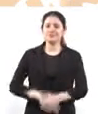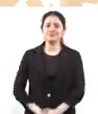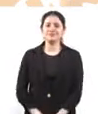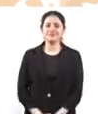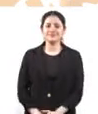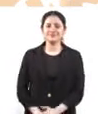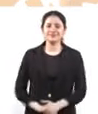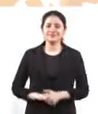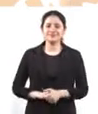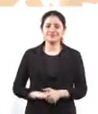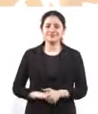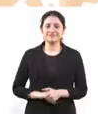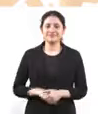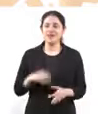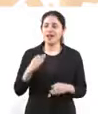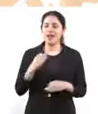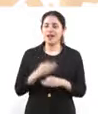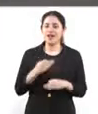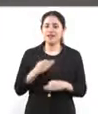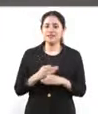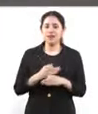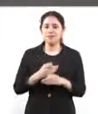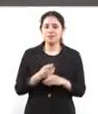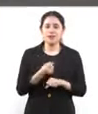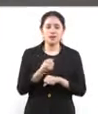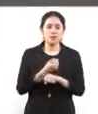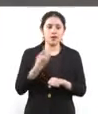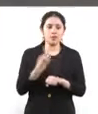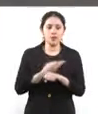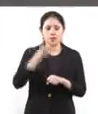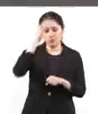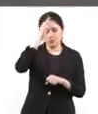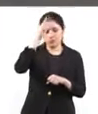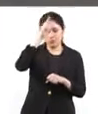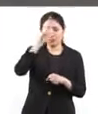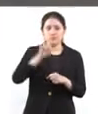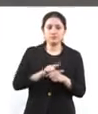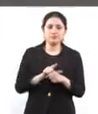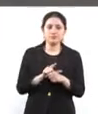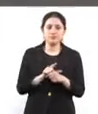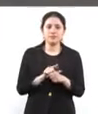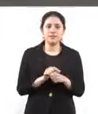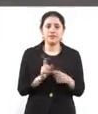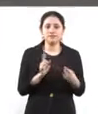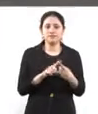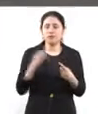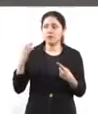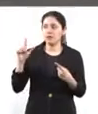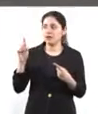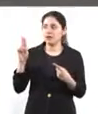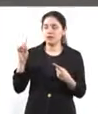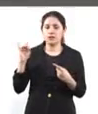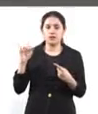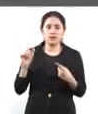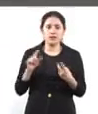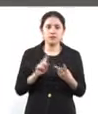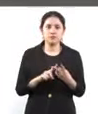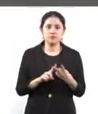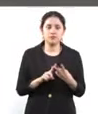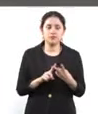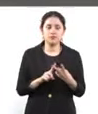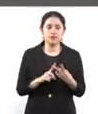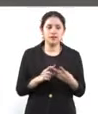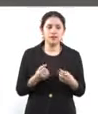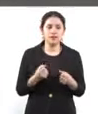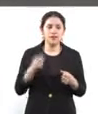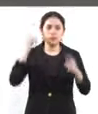Están con nosotros la secretaria de Cultura, Claudia Curiel Dicasa, de igual manera la secretaria de Turismo,